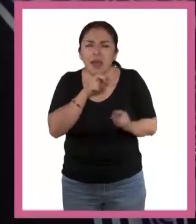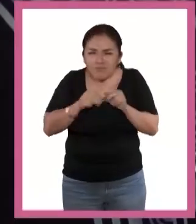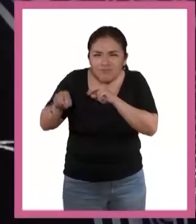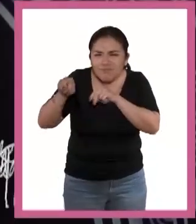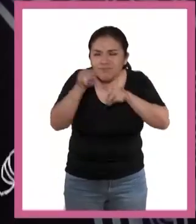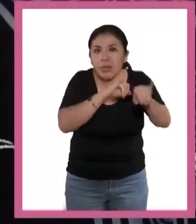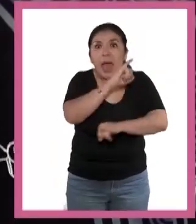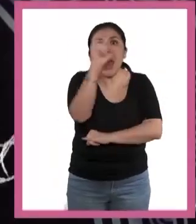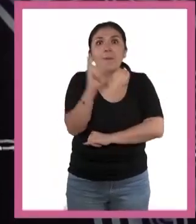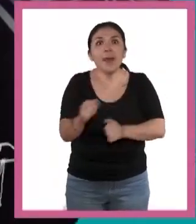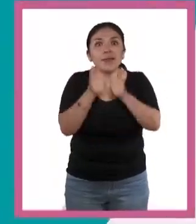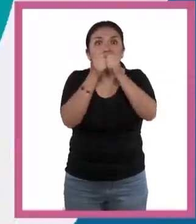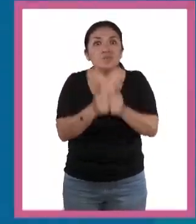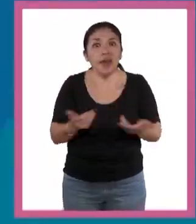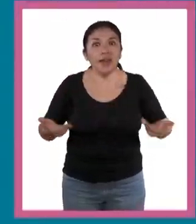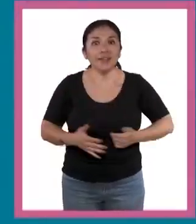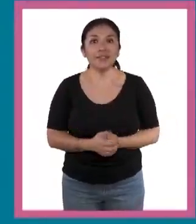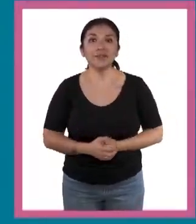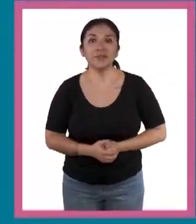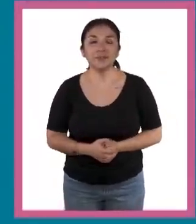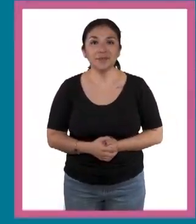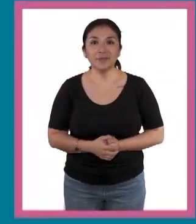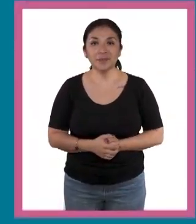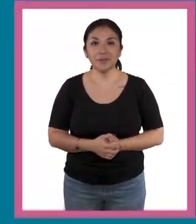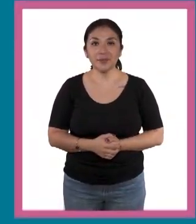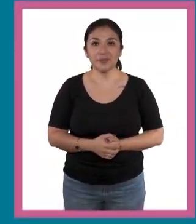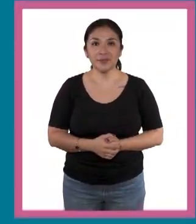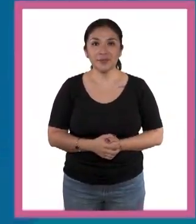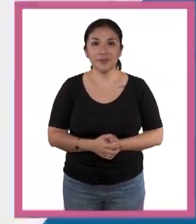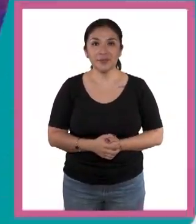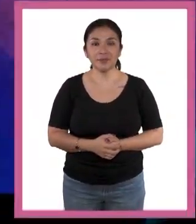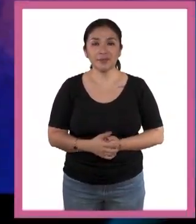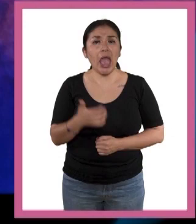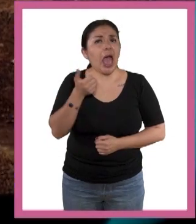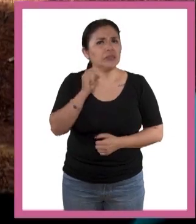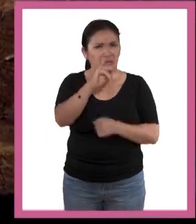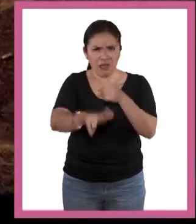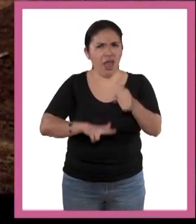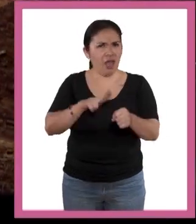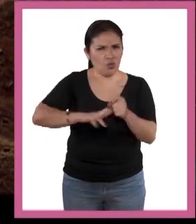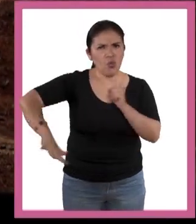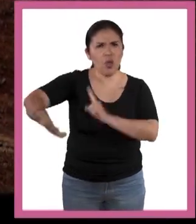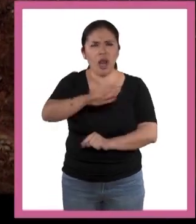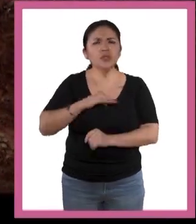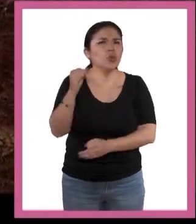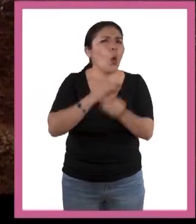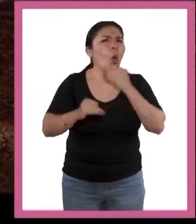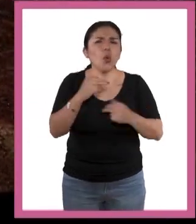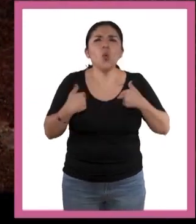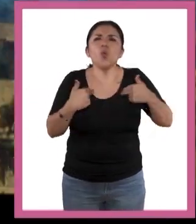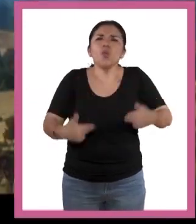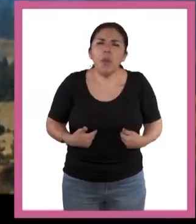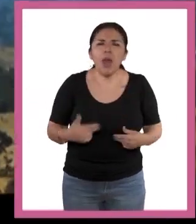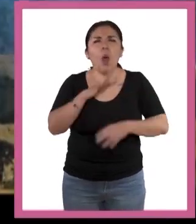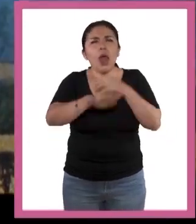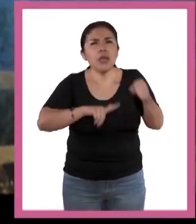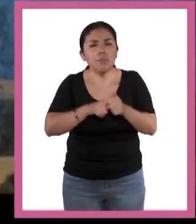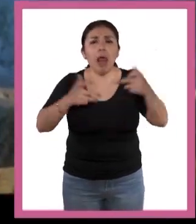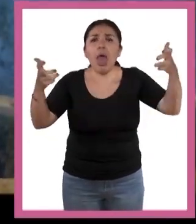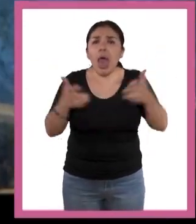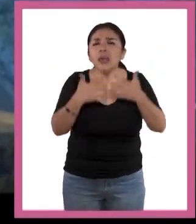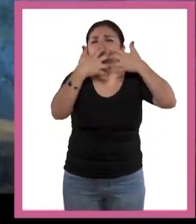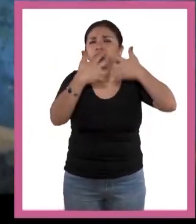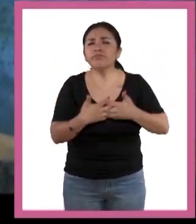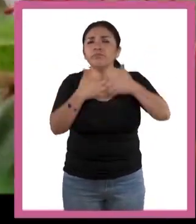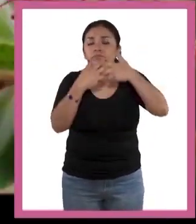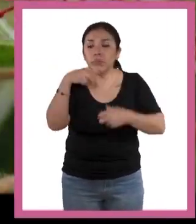se detienen. ¿Será? En la naturaleza, todos los seres vivos llevan a cabo procesos por los cuales